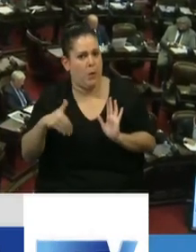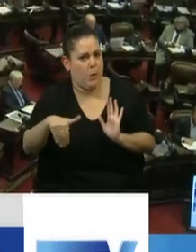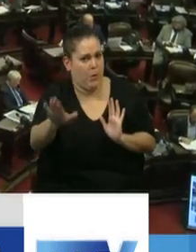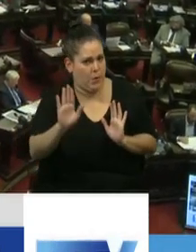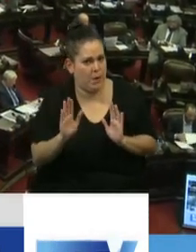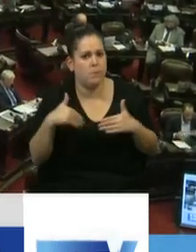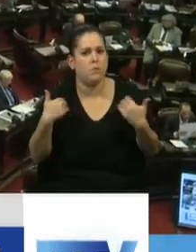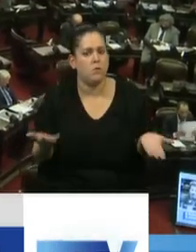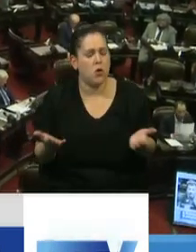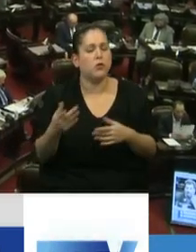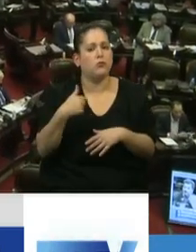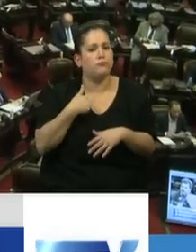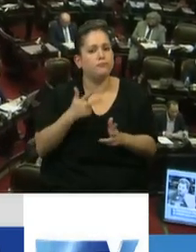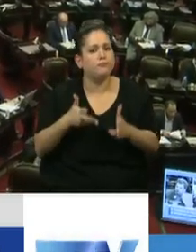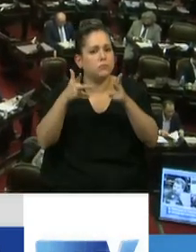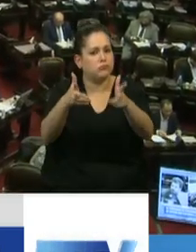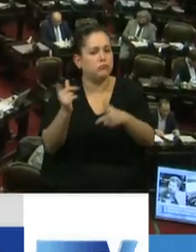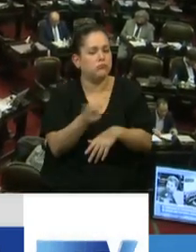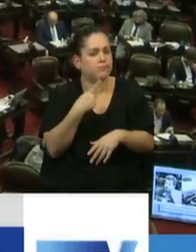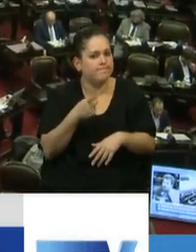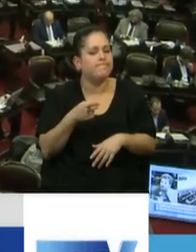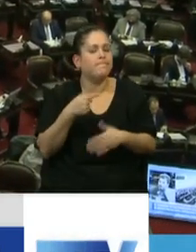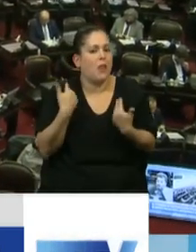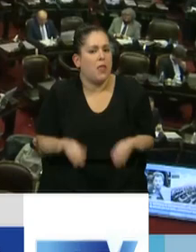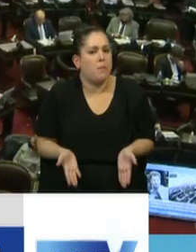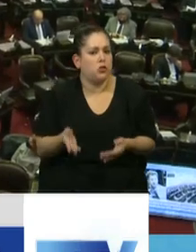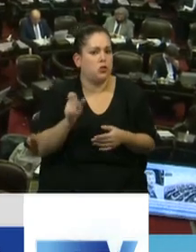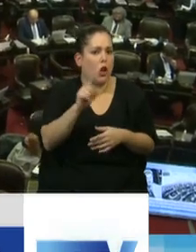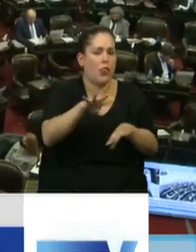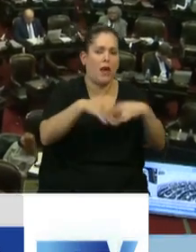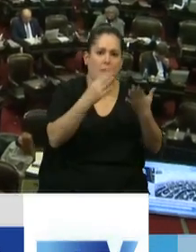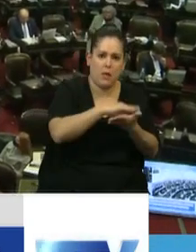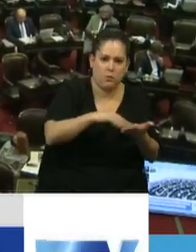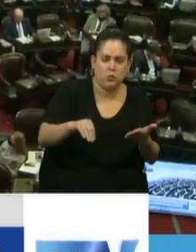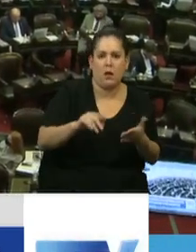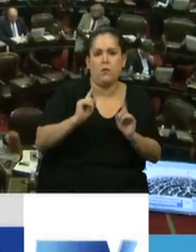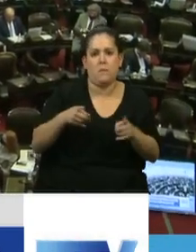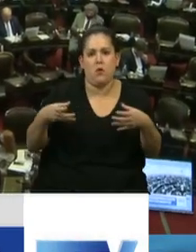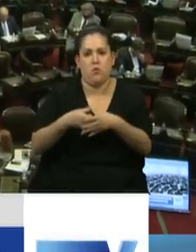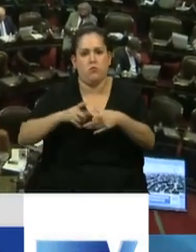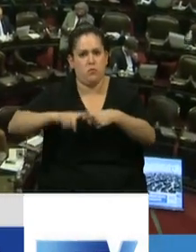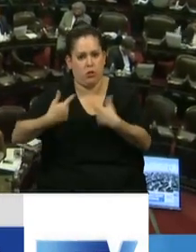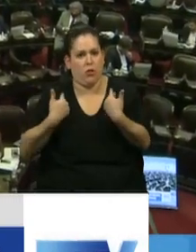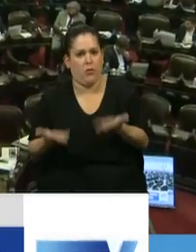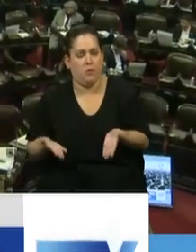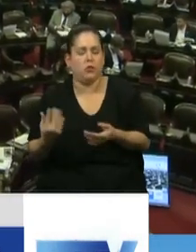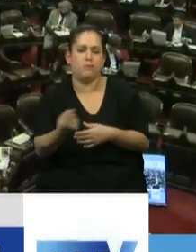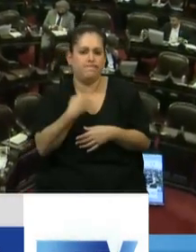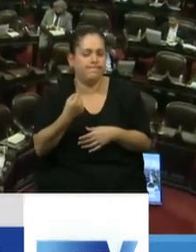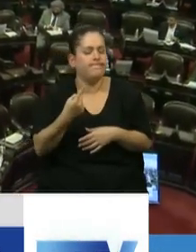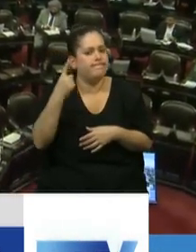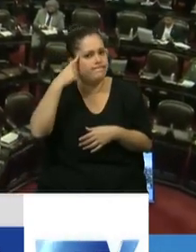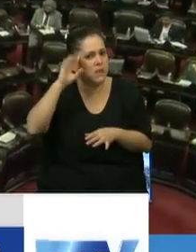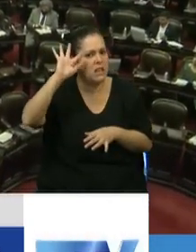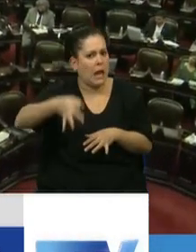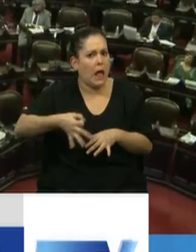disposición que ha tenido este cuerpo, con la disposición que ha tenido nuestra fuerza política, que vengamos a enterar de un